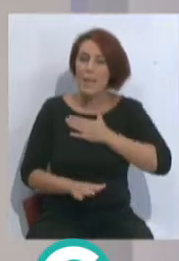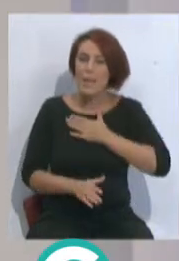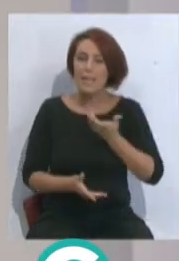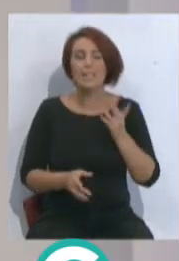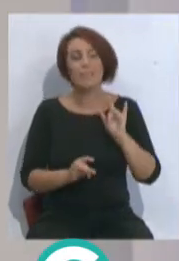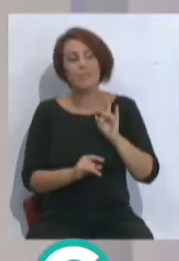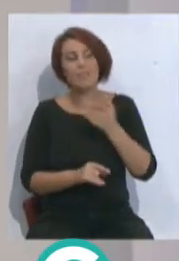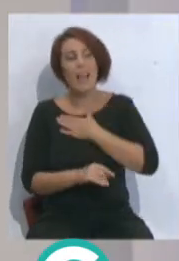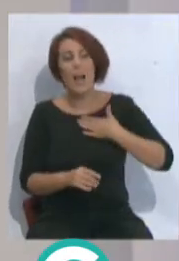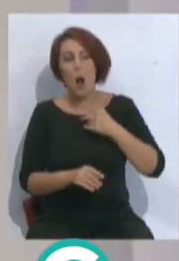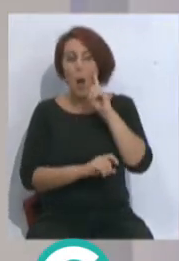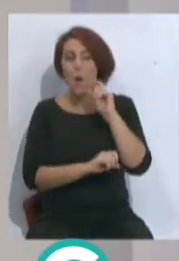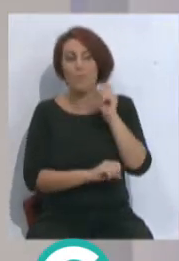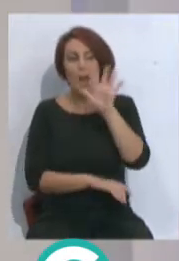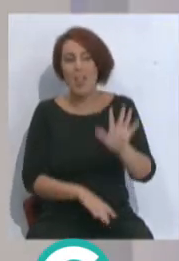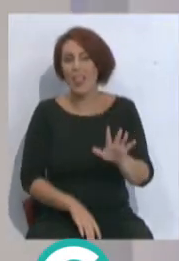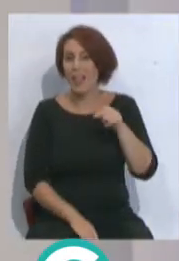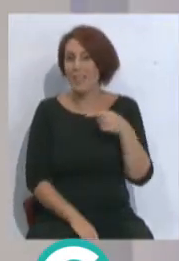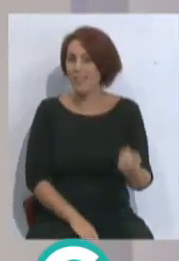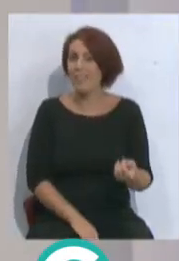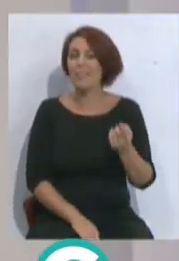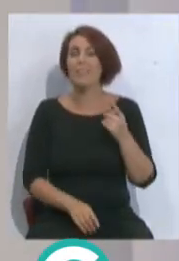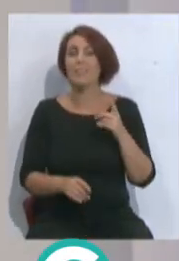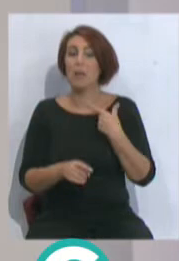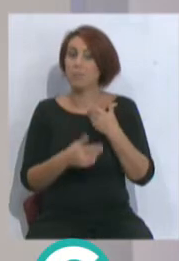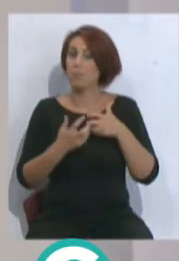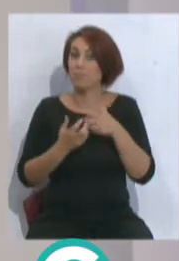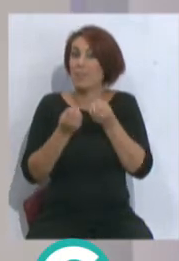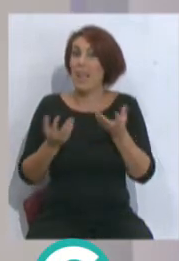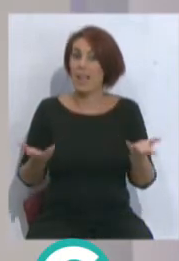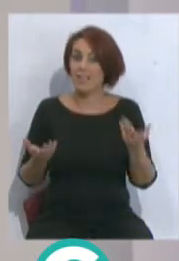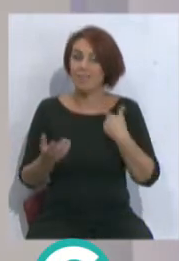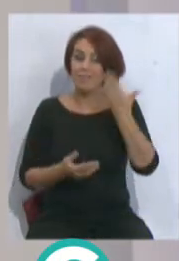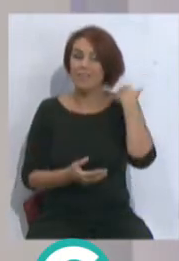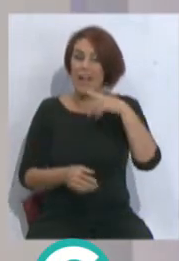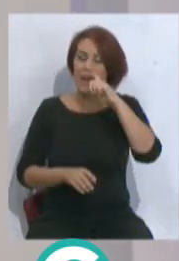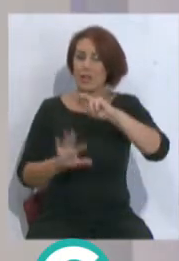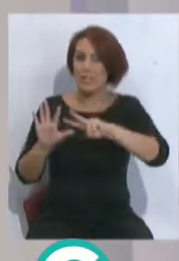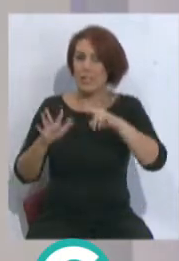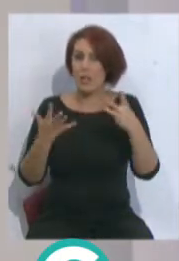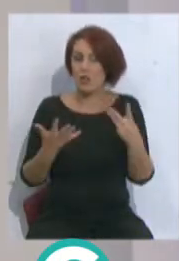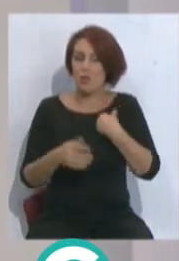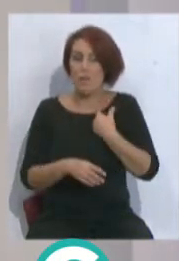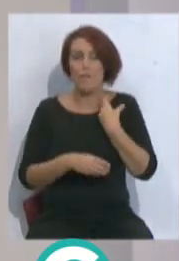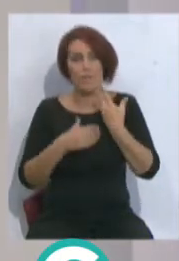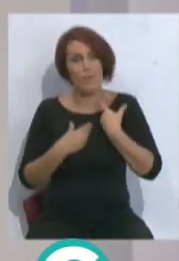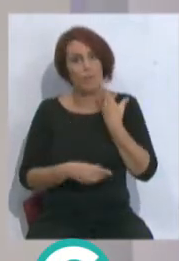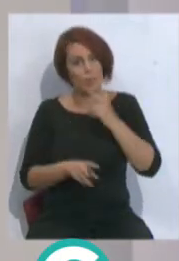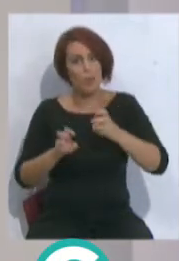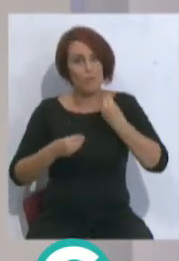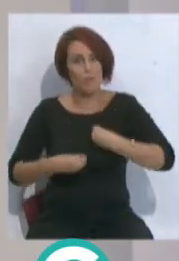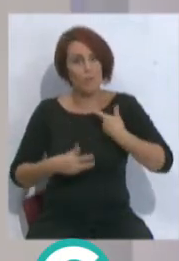Hugo del 78. Cuando vino Hugo acá con este, ¿qué le funcionaba bien? Yo estoy buscando eso, que me funcione bien la cosa.